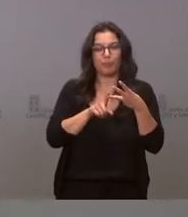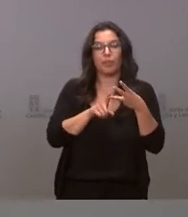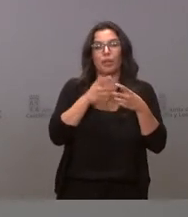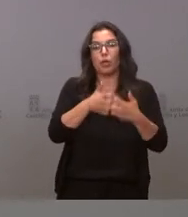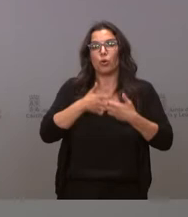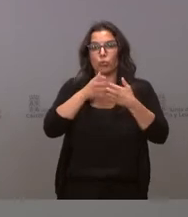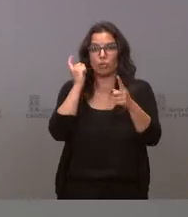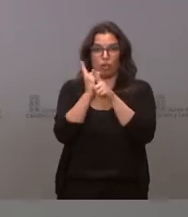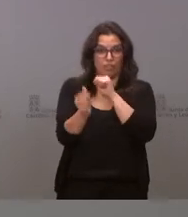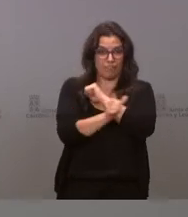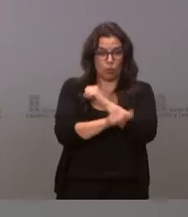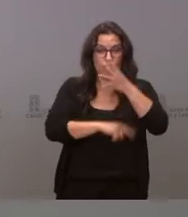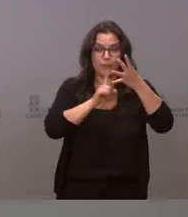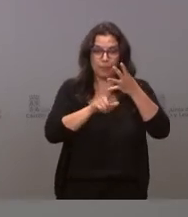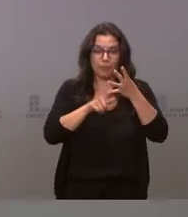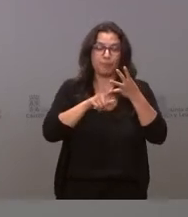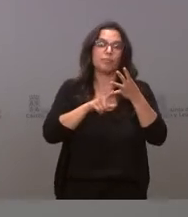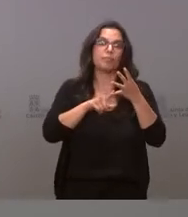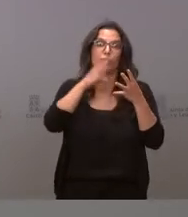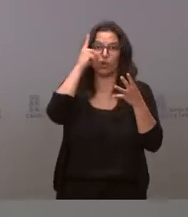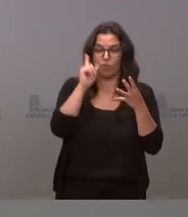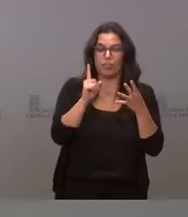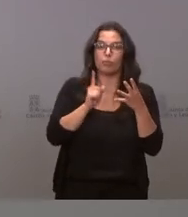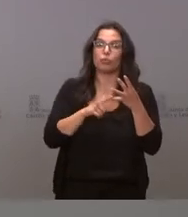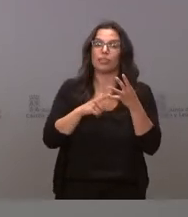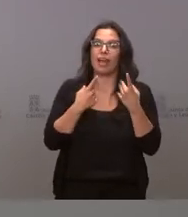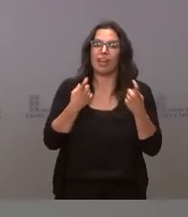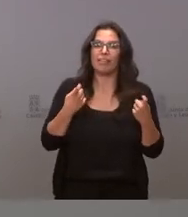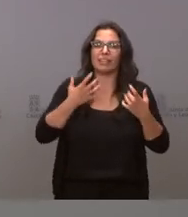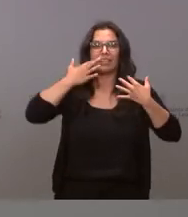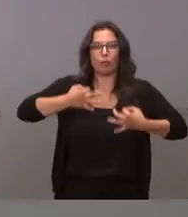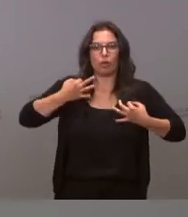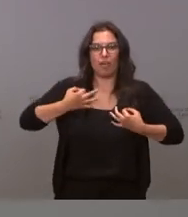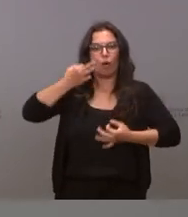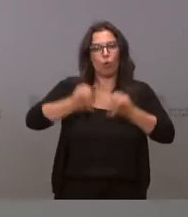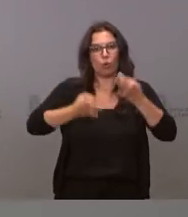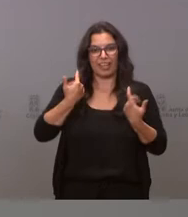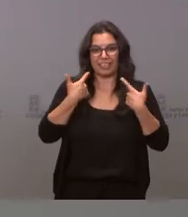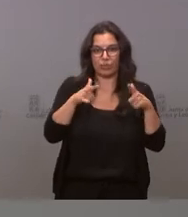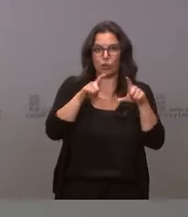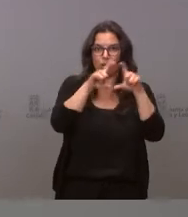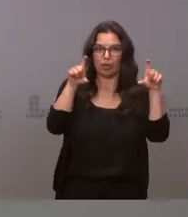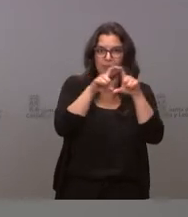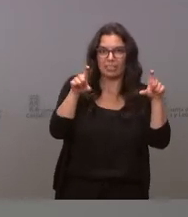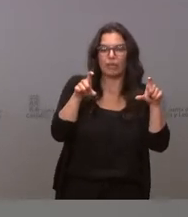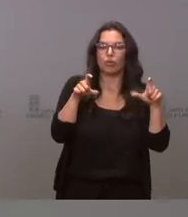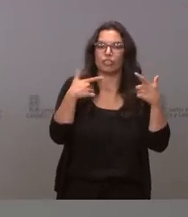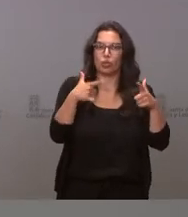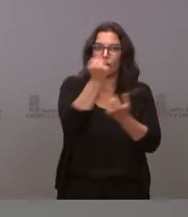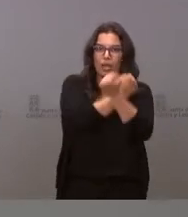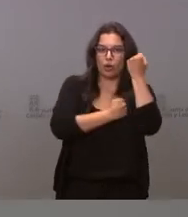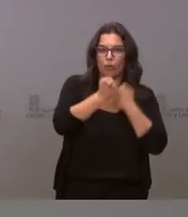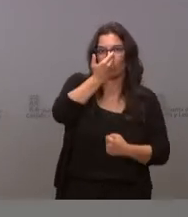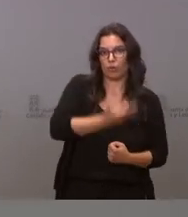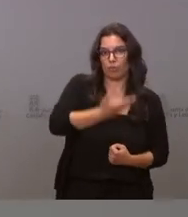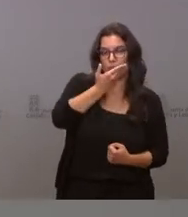la lucha contra el flaude y, por último, sin olvidar la necesidad de dar seguridad jurídica a un sector económico y empresarial, conjugándolo